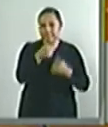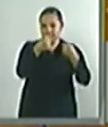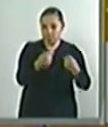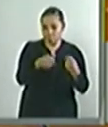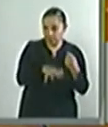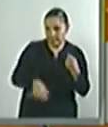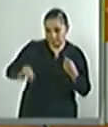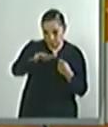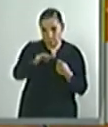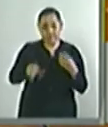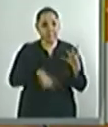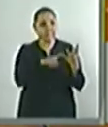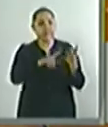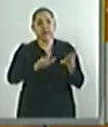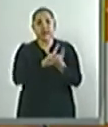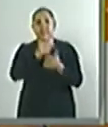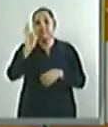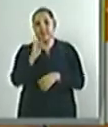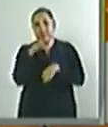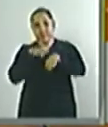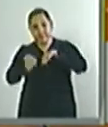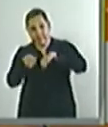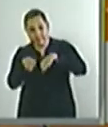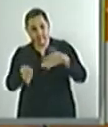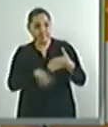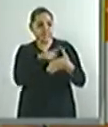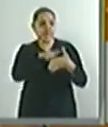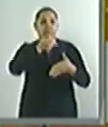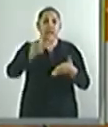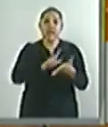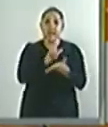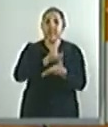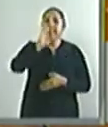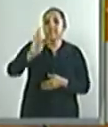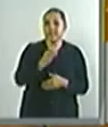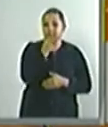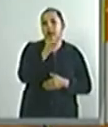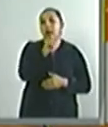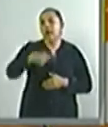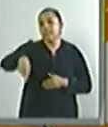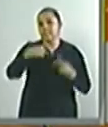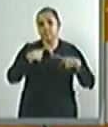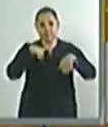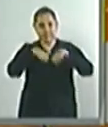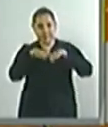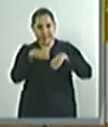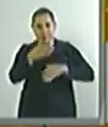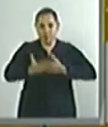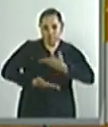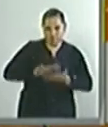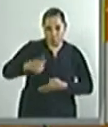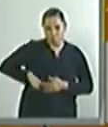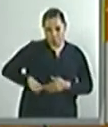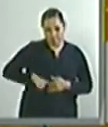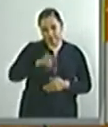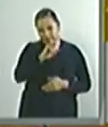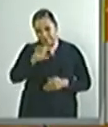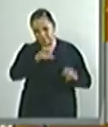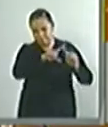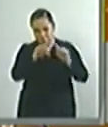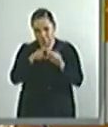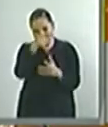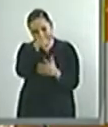la Ley Federal del Trabajo y la Ley Federal de los Trabajadores al Servicio del Estado. ¿Qué pretendemos regular?